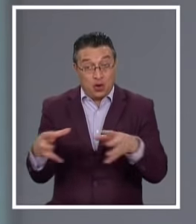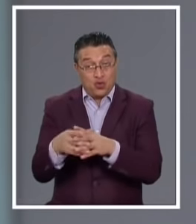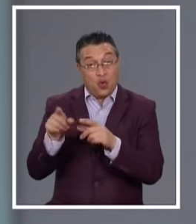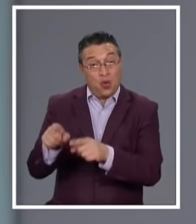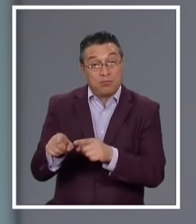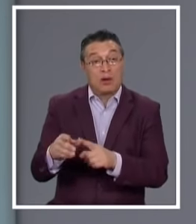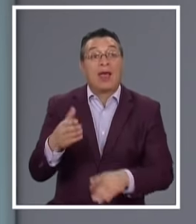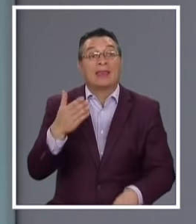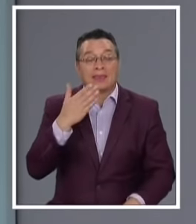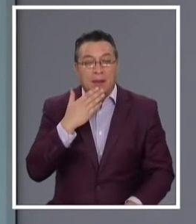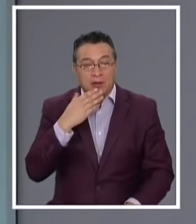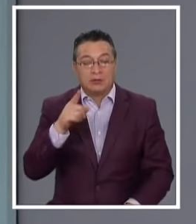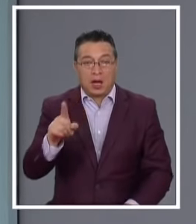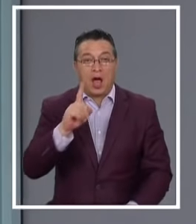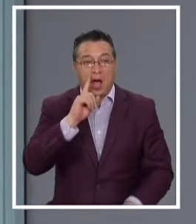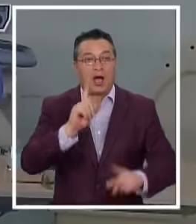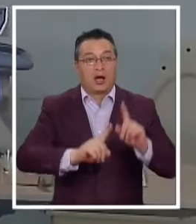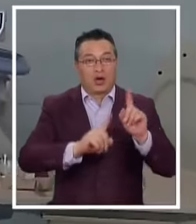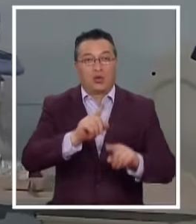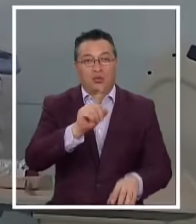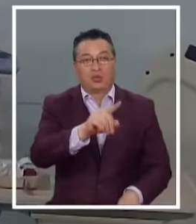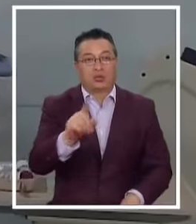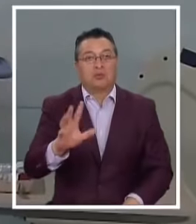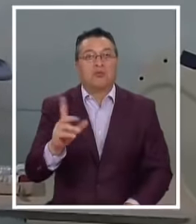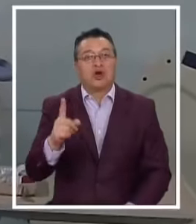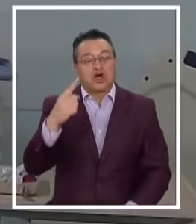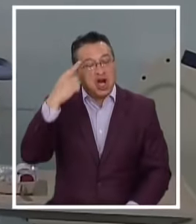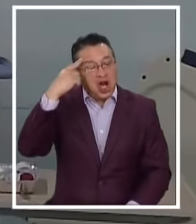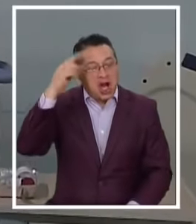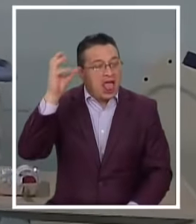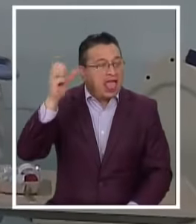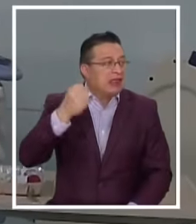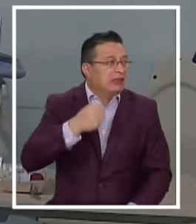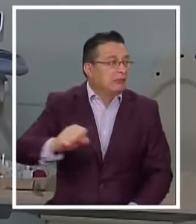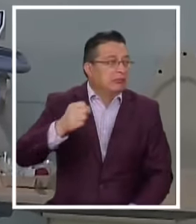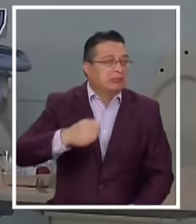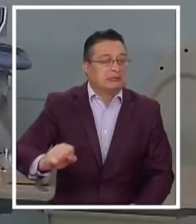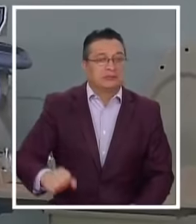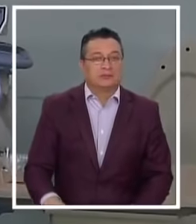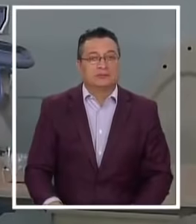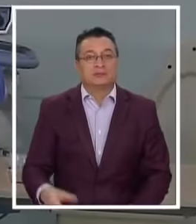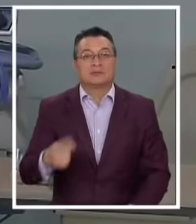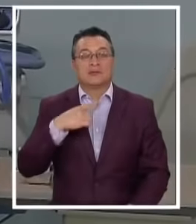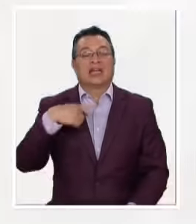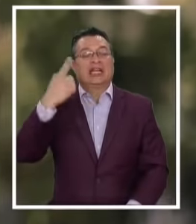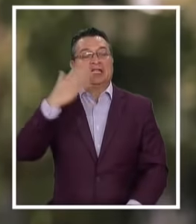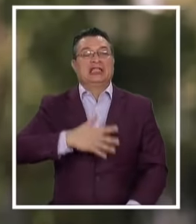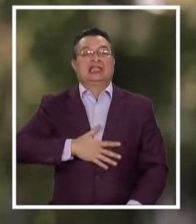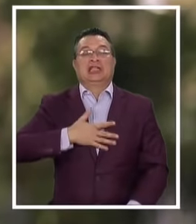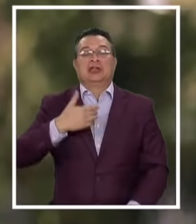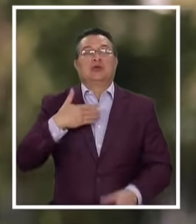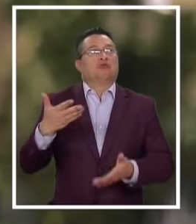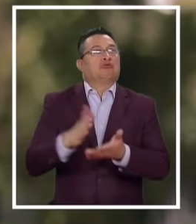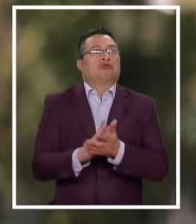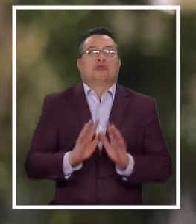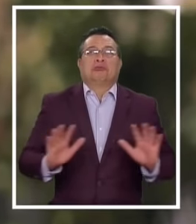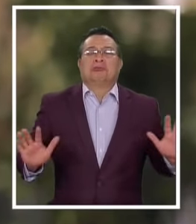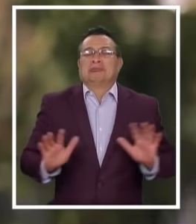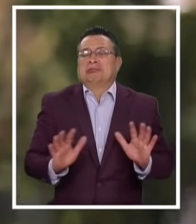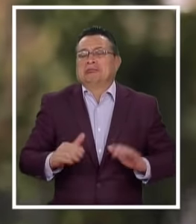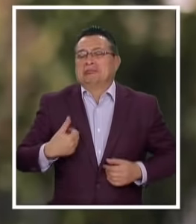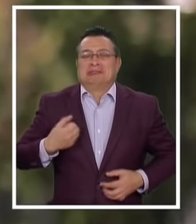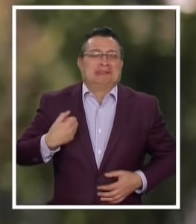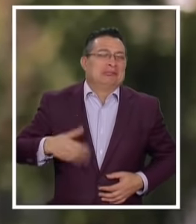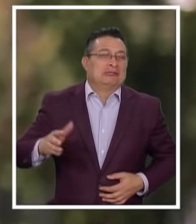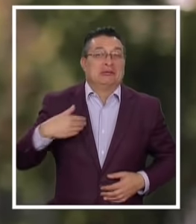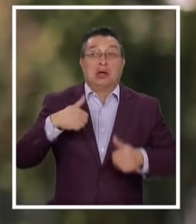etario Están quienes Derechamente pareciera No entender A lo que se exponen Se creen inmortales Y no toman las medidas Que